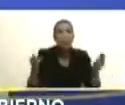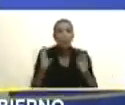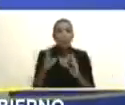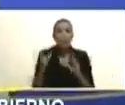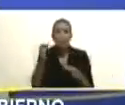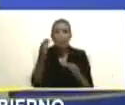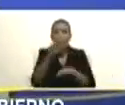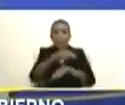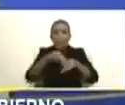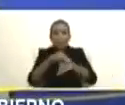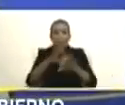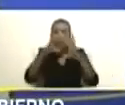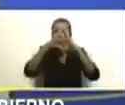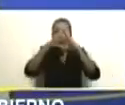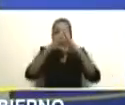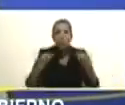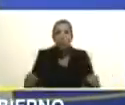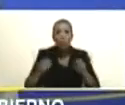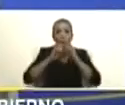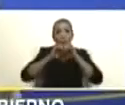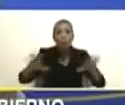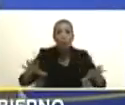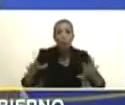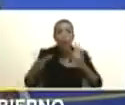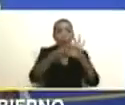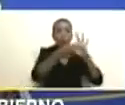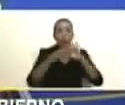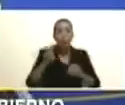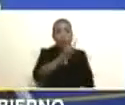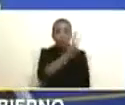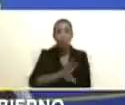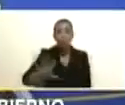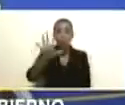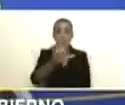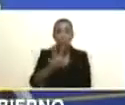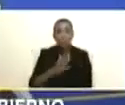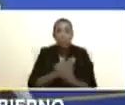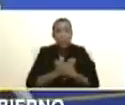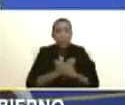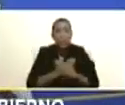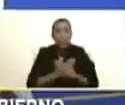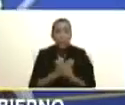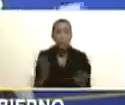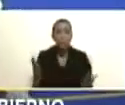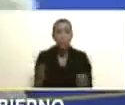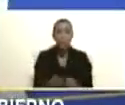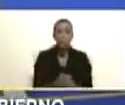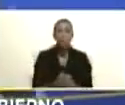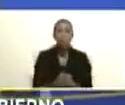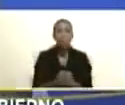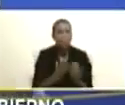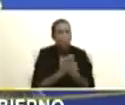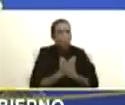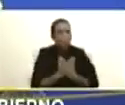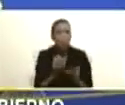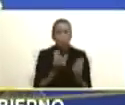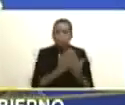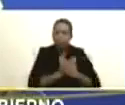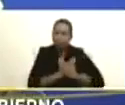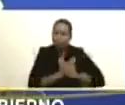todos en unión nacional, con mucho amor, con mucho amor.